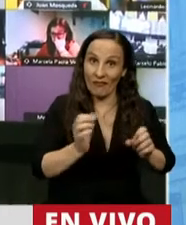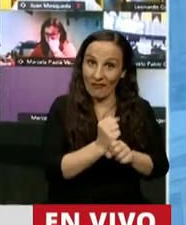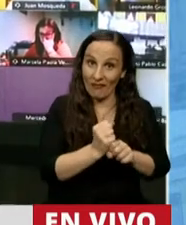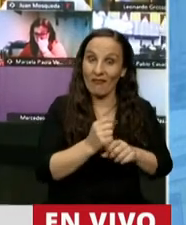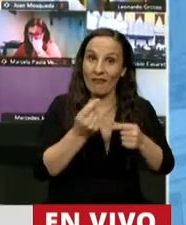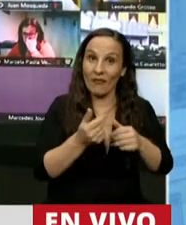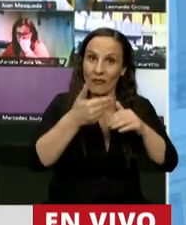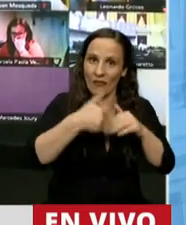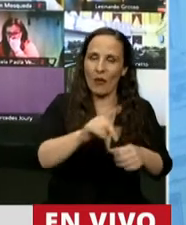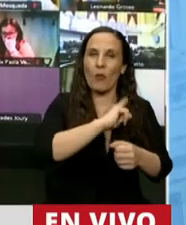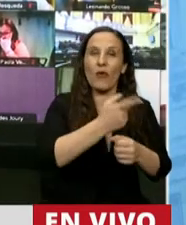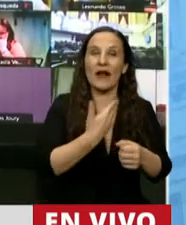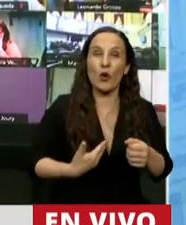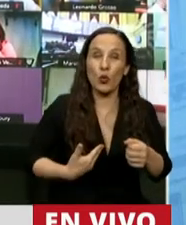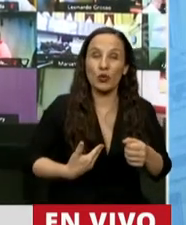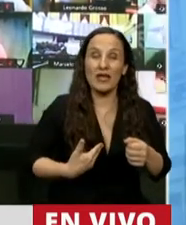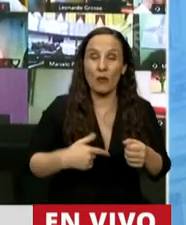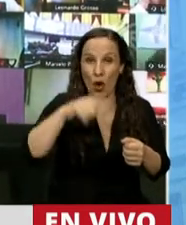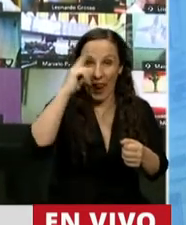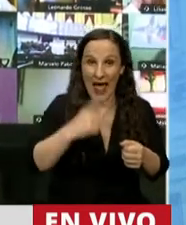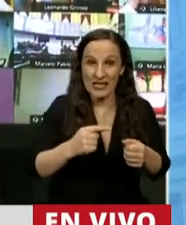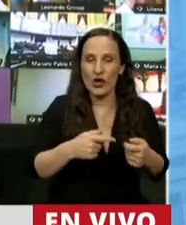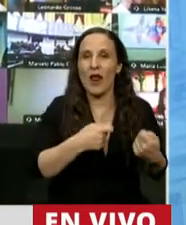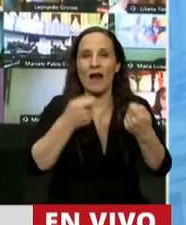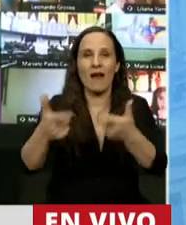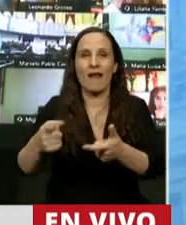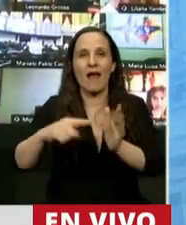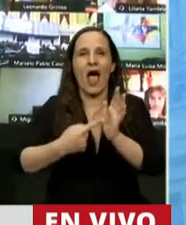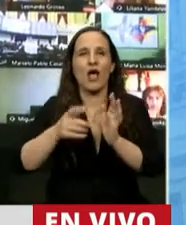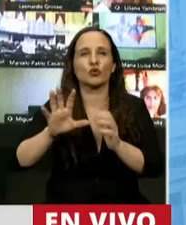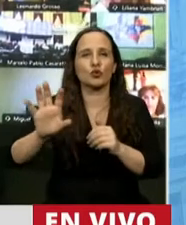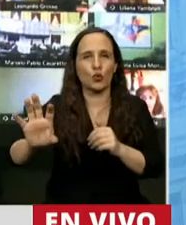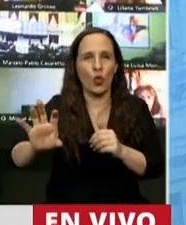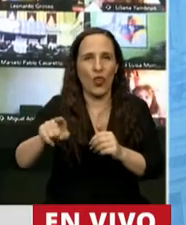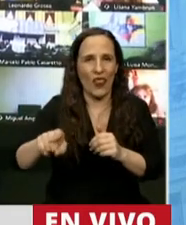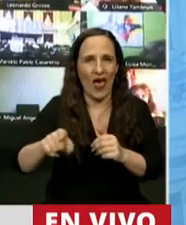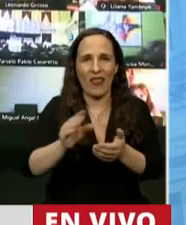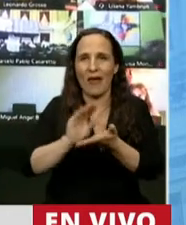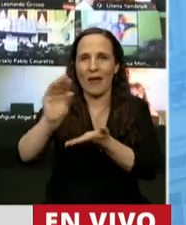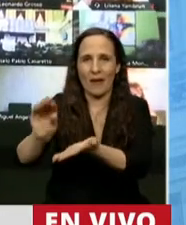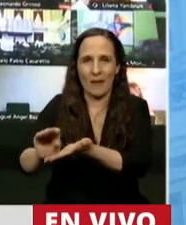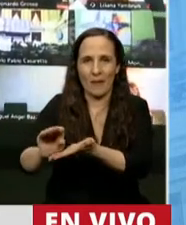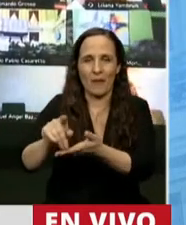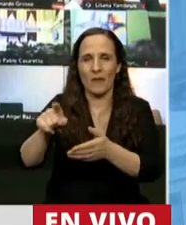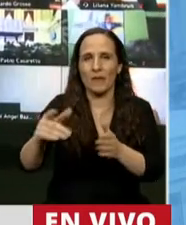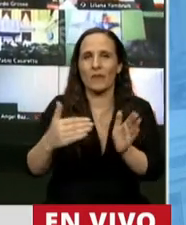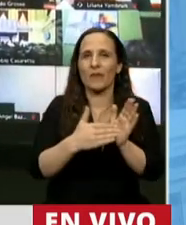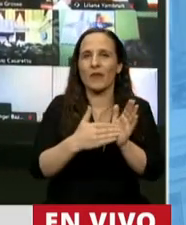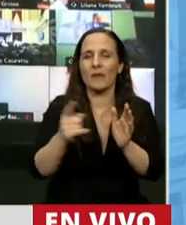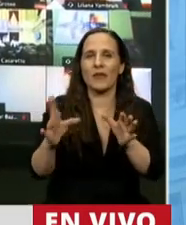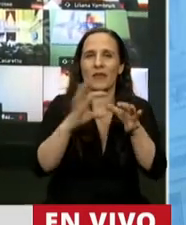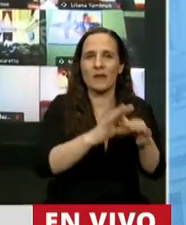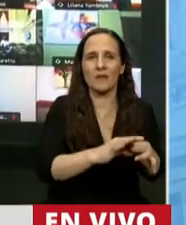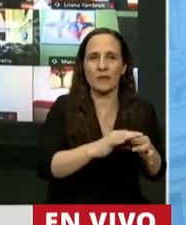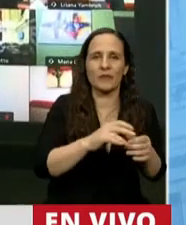Ejecutivo Nacional, transferirá a la Ciudad Autónoma de Buenos Aires la participación que corresponda por aplicación del artículo 8